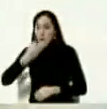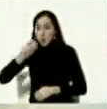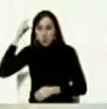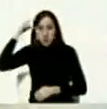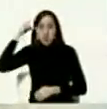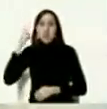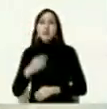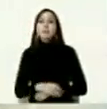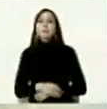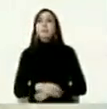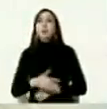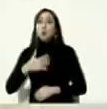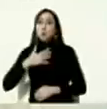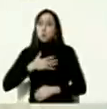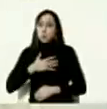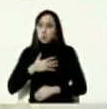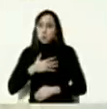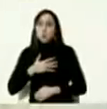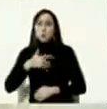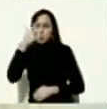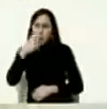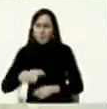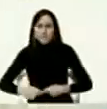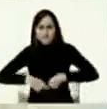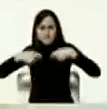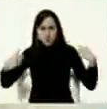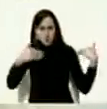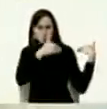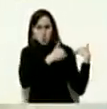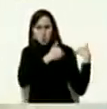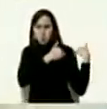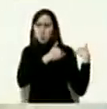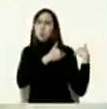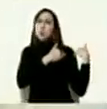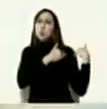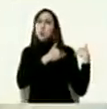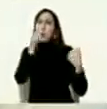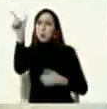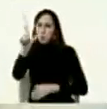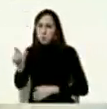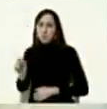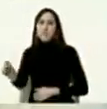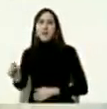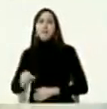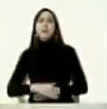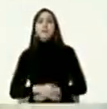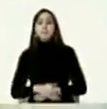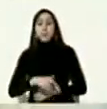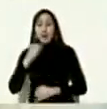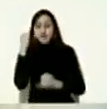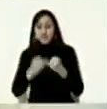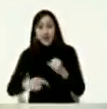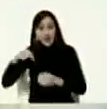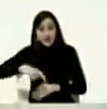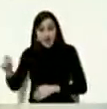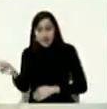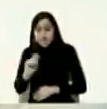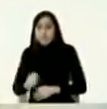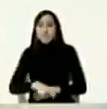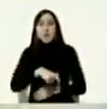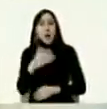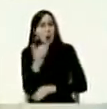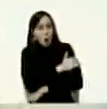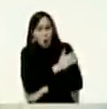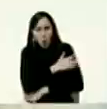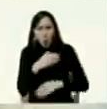soy Patrick Bell del diario francés Le Figaro al fin de este mes el gobierno y la oposición